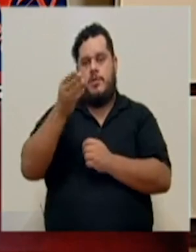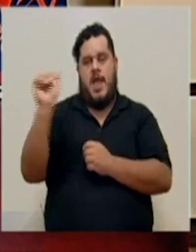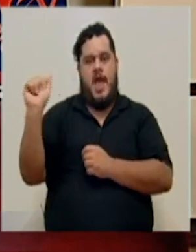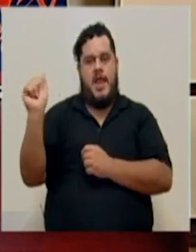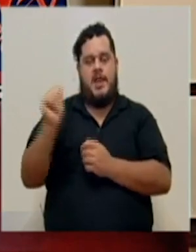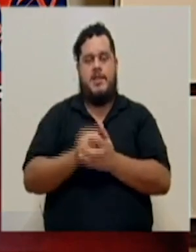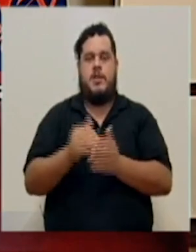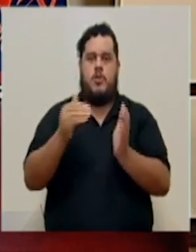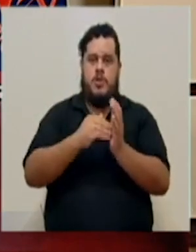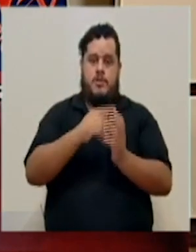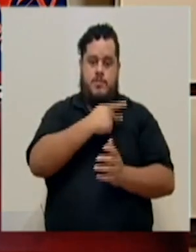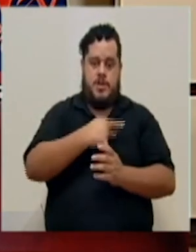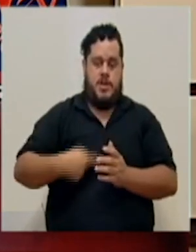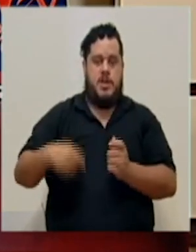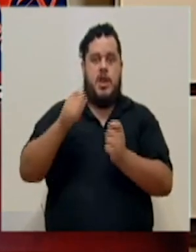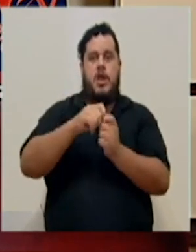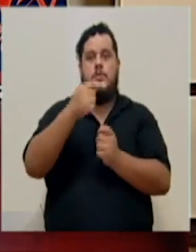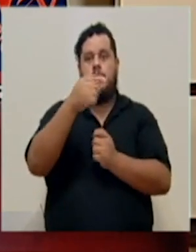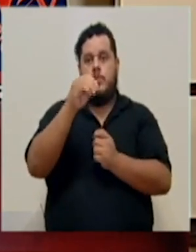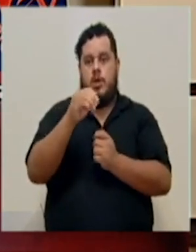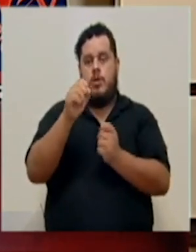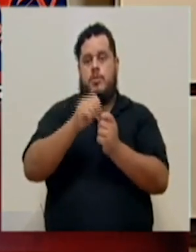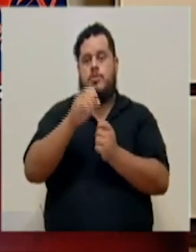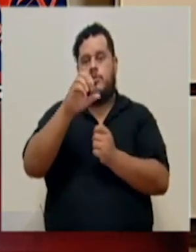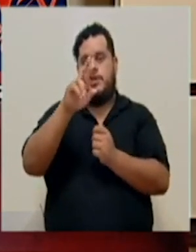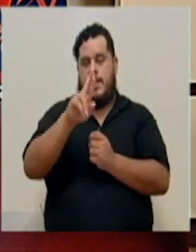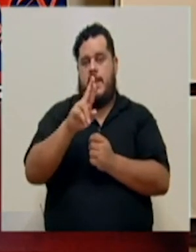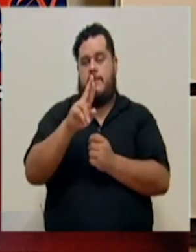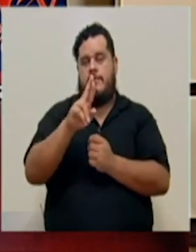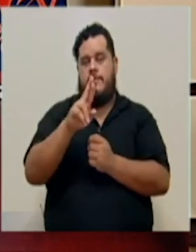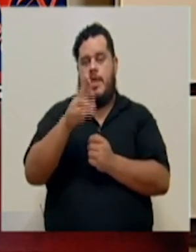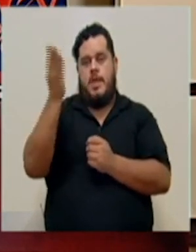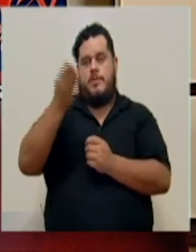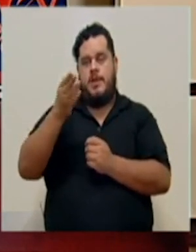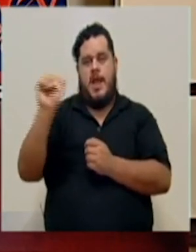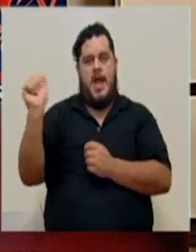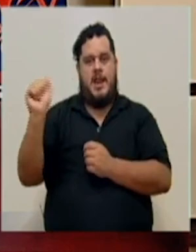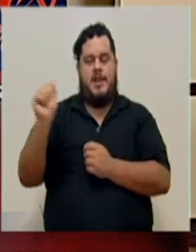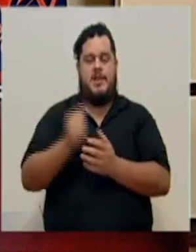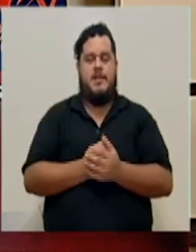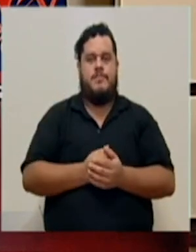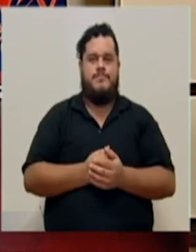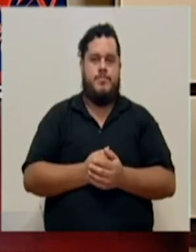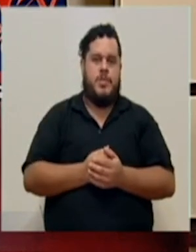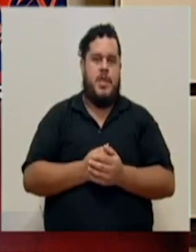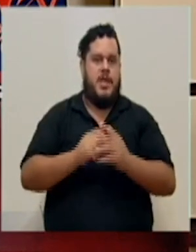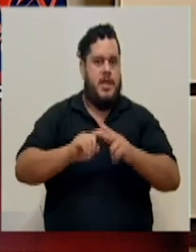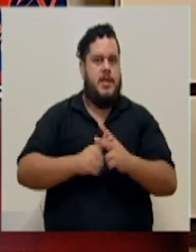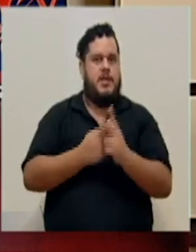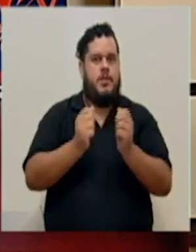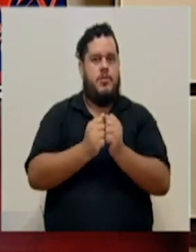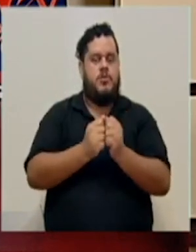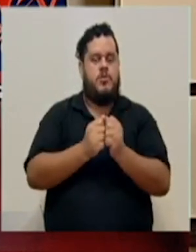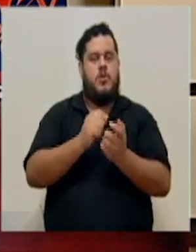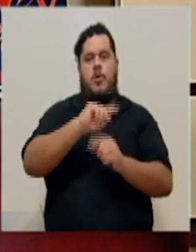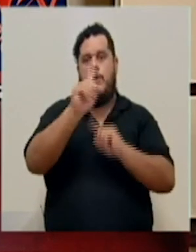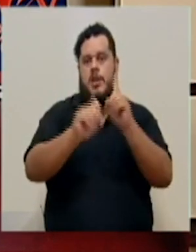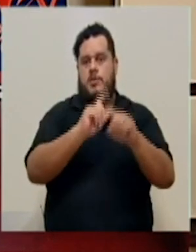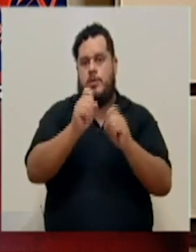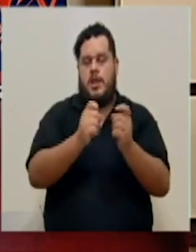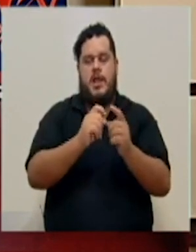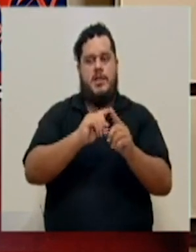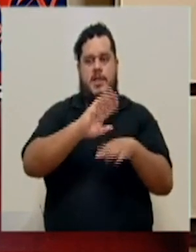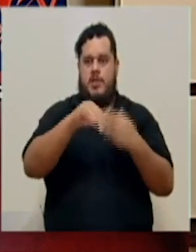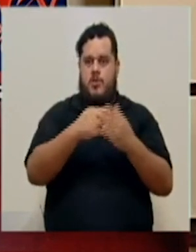alertas. Repetimos, presidencia.go.cr para inclinada alertas. Iniciamos con el periodo de consultas de los